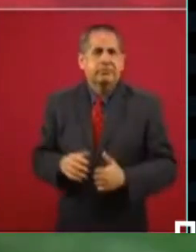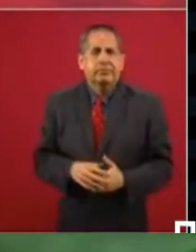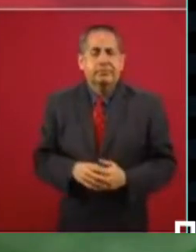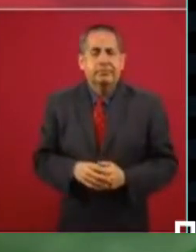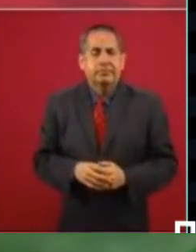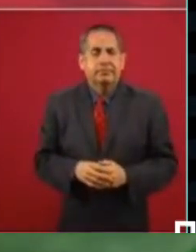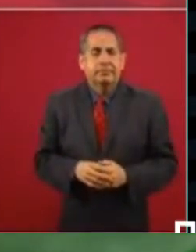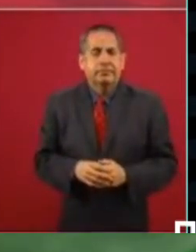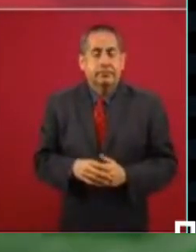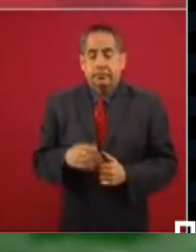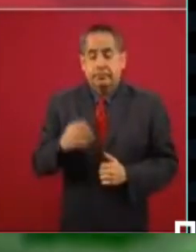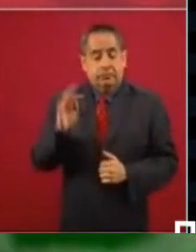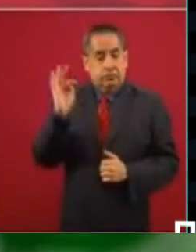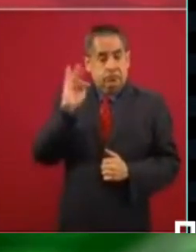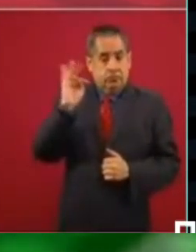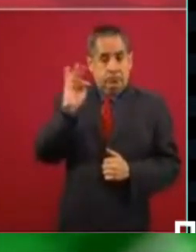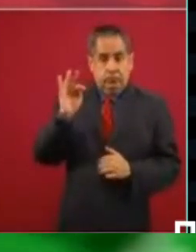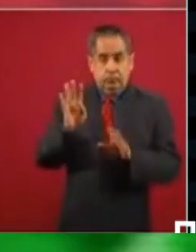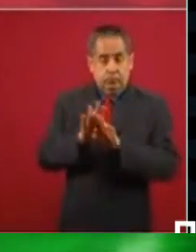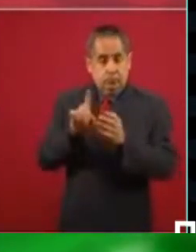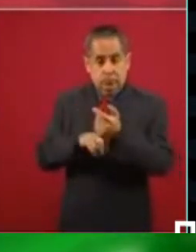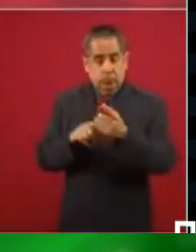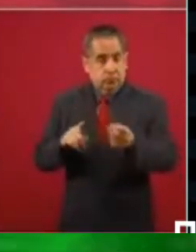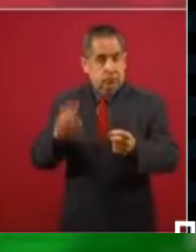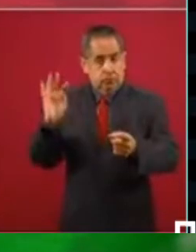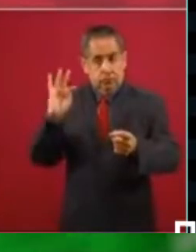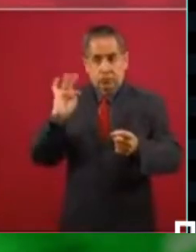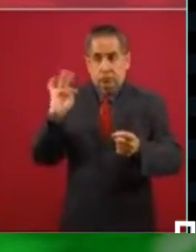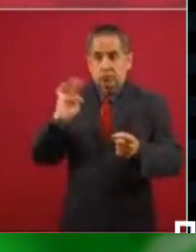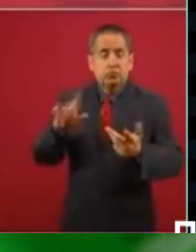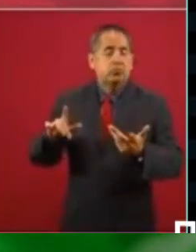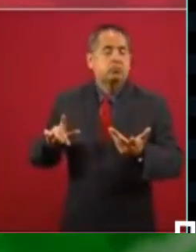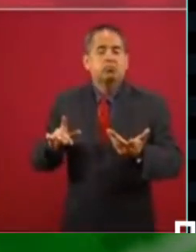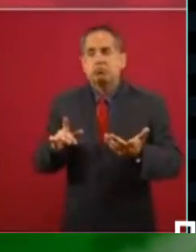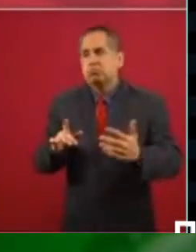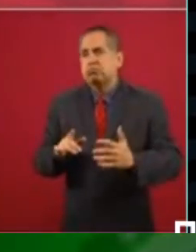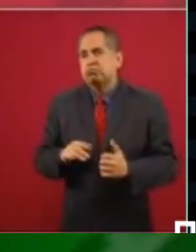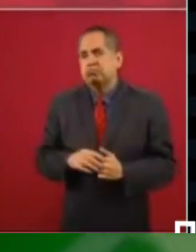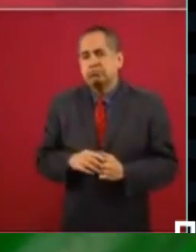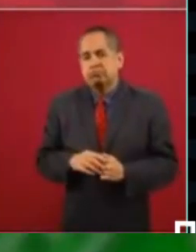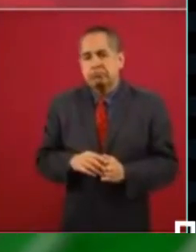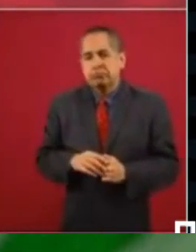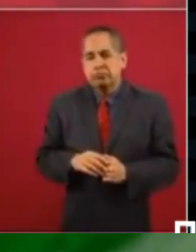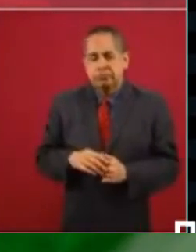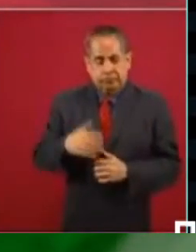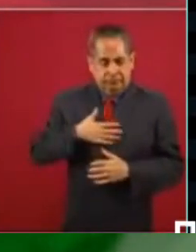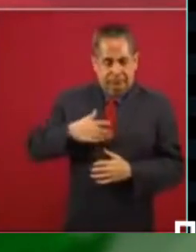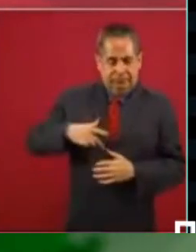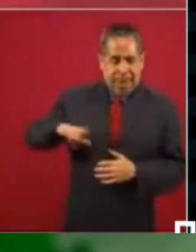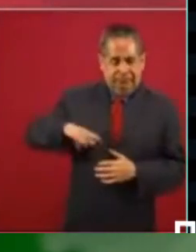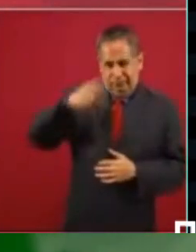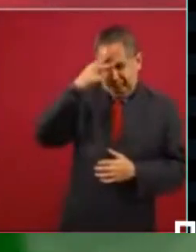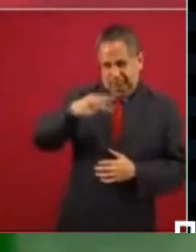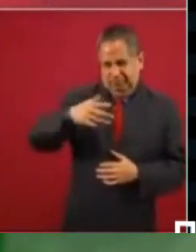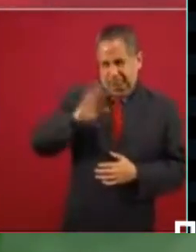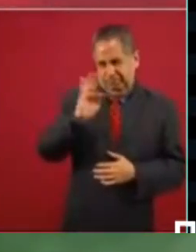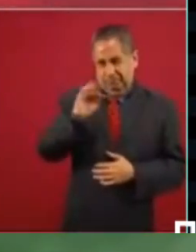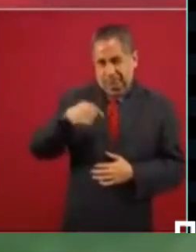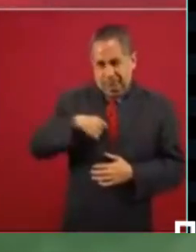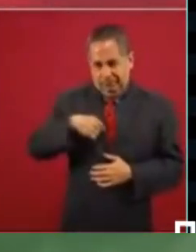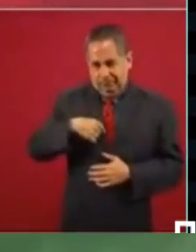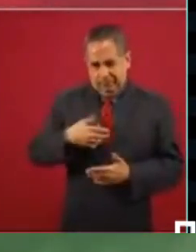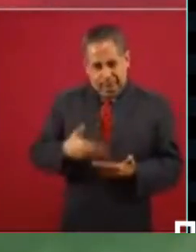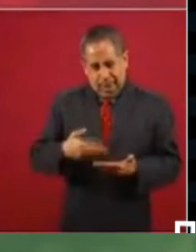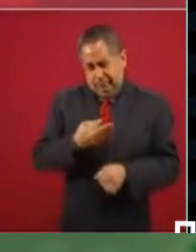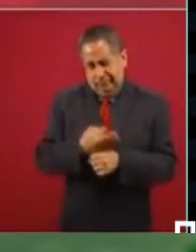Si fuese un gobierno, el mexicano, el